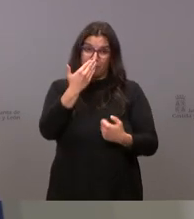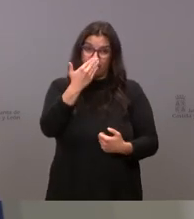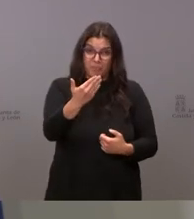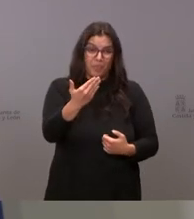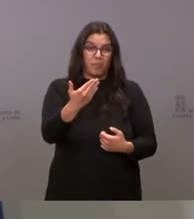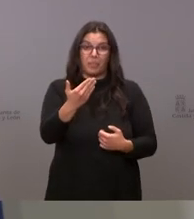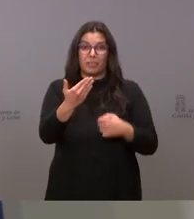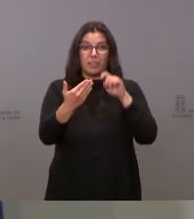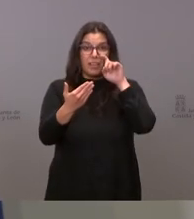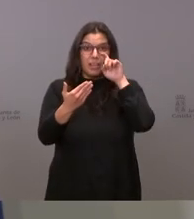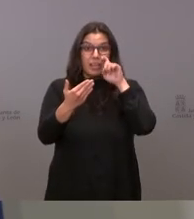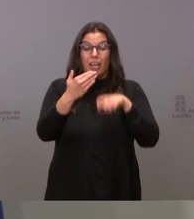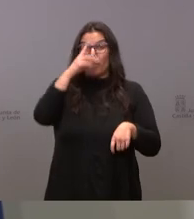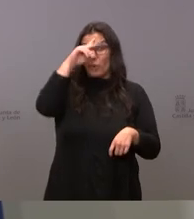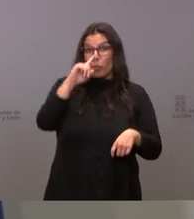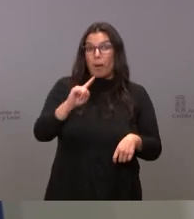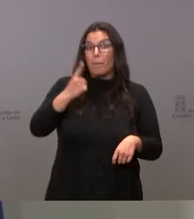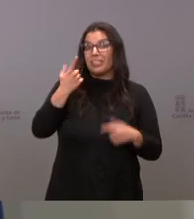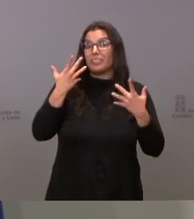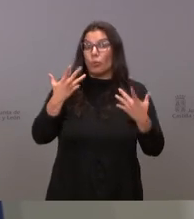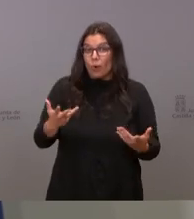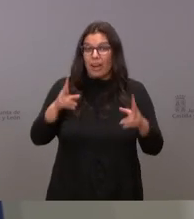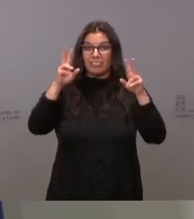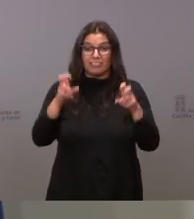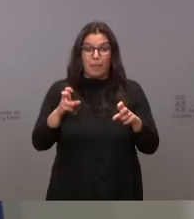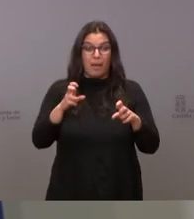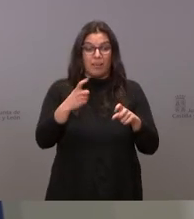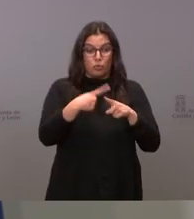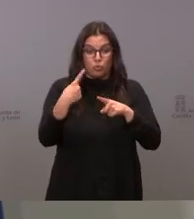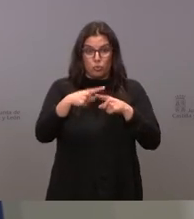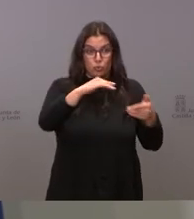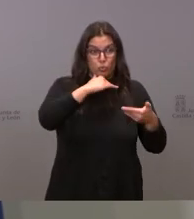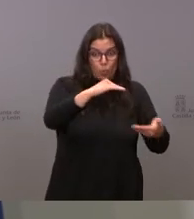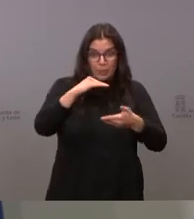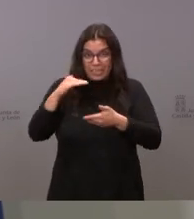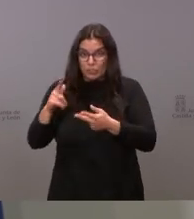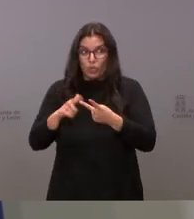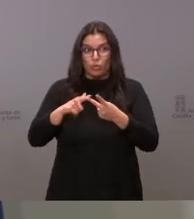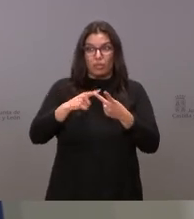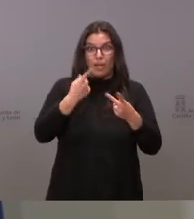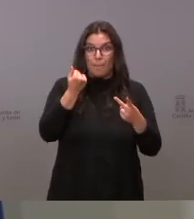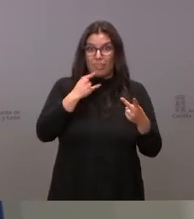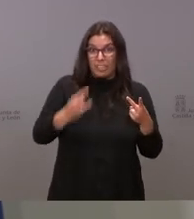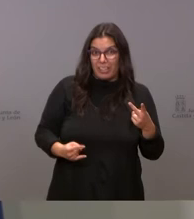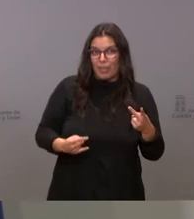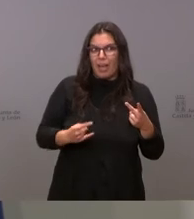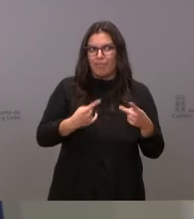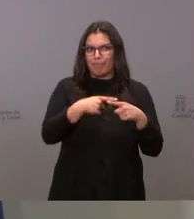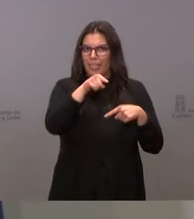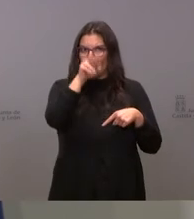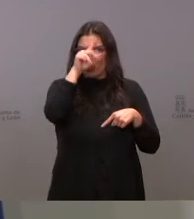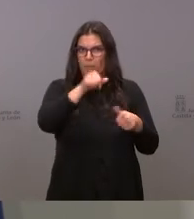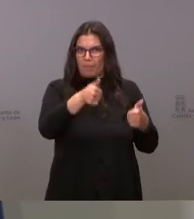Navidad los suministros, el precio de electricidad, muchas cosas que nos preocupan de cara a la Navidad. Sobre las